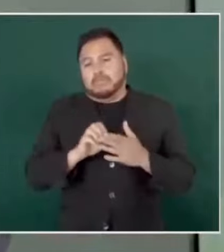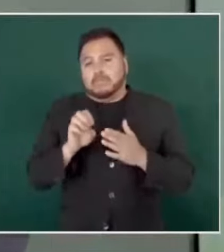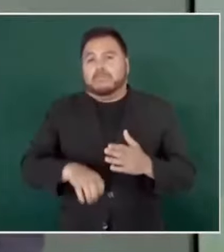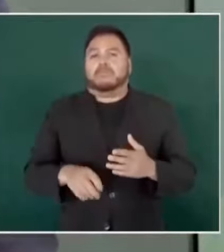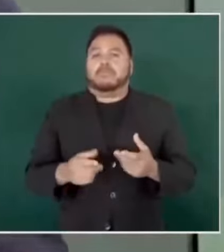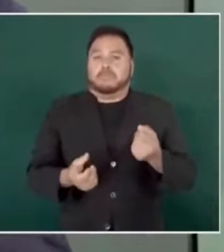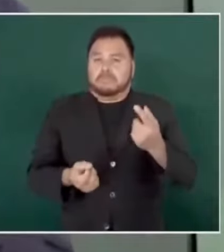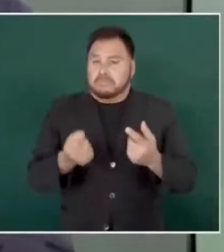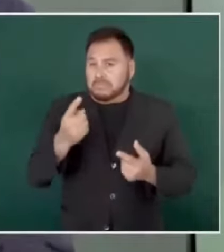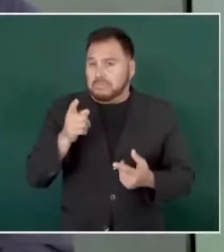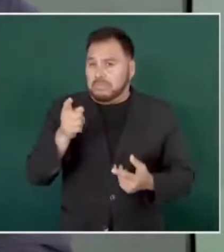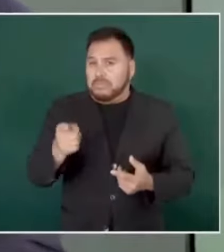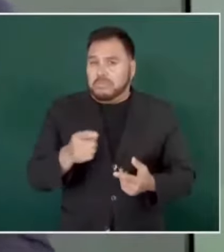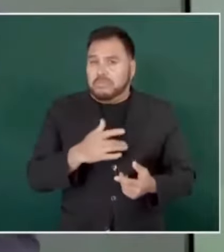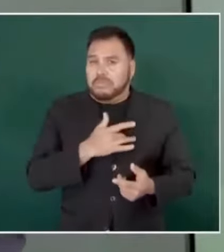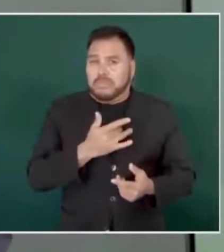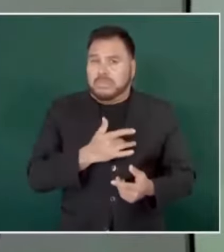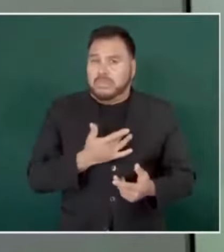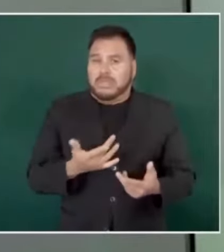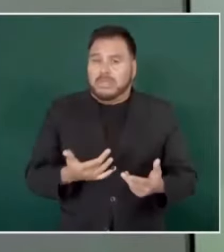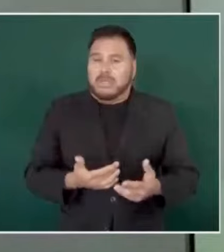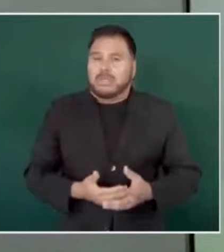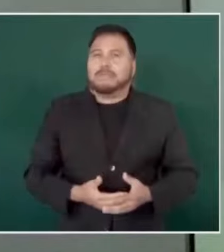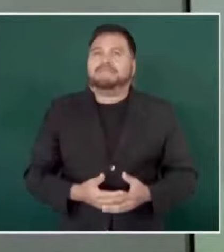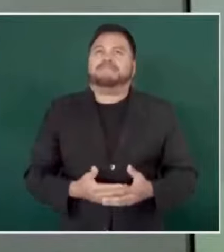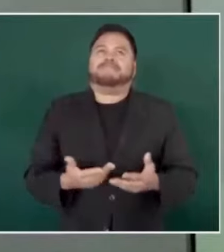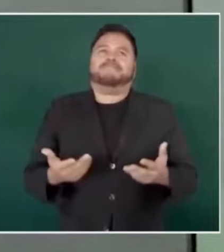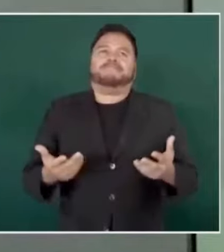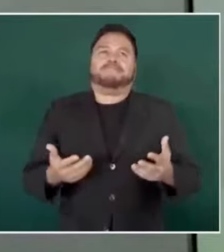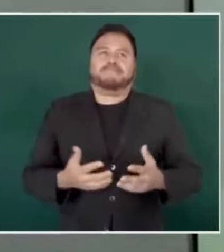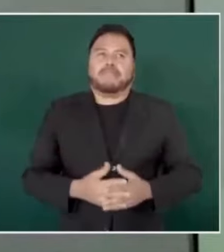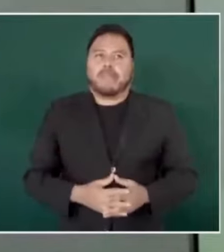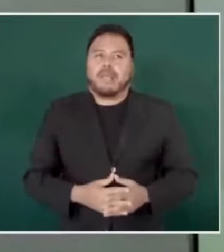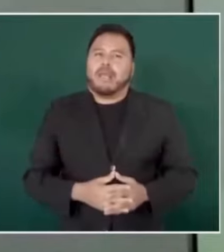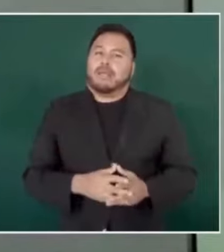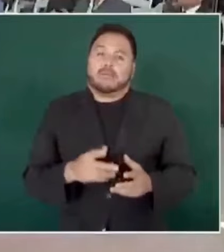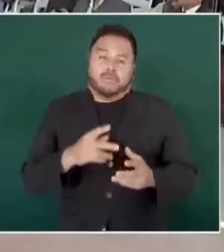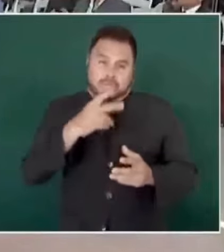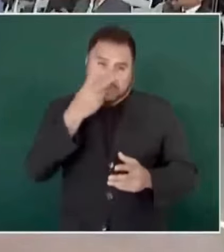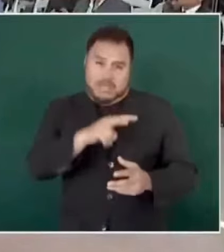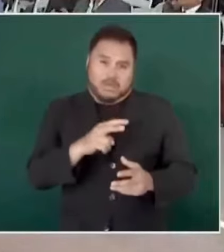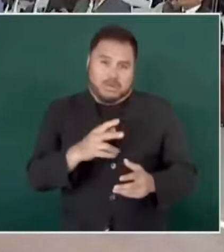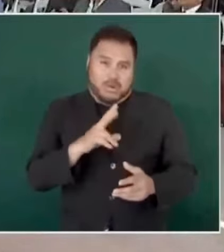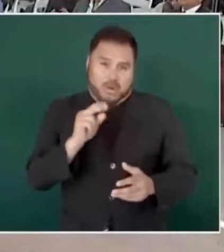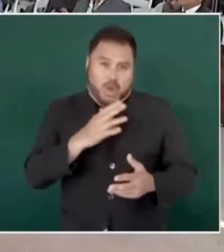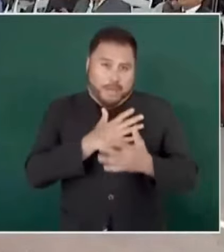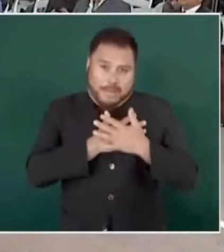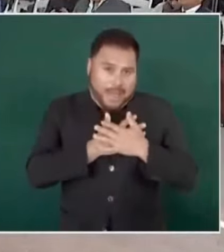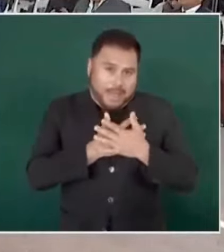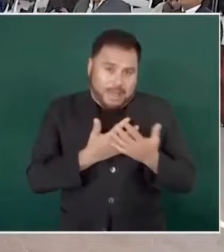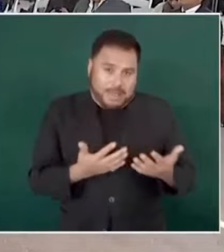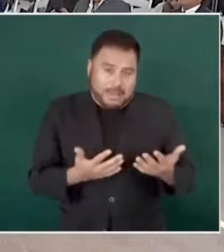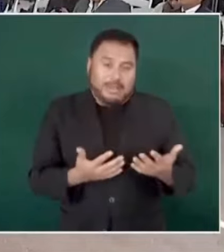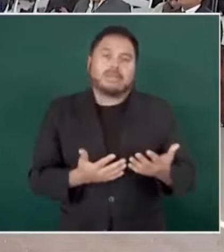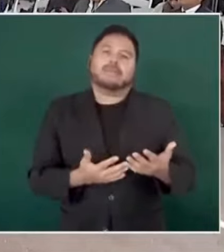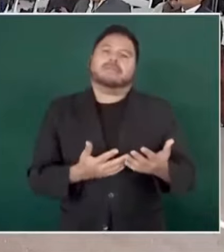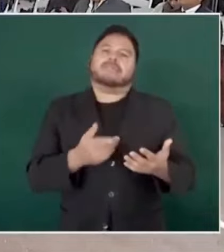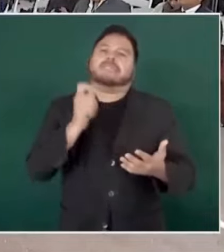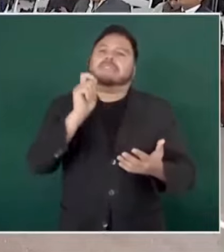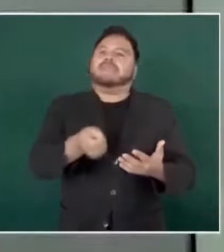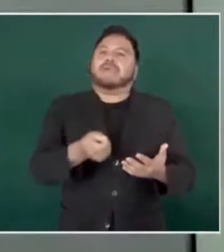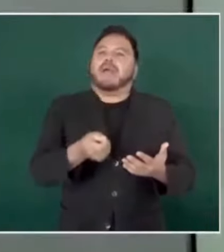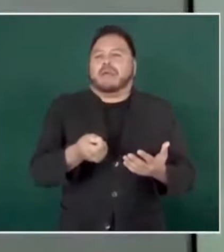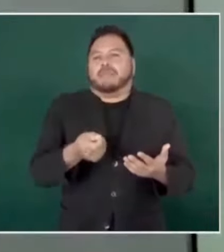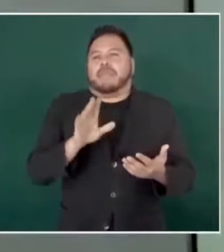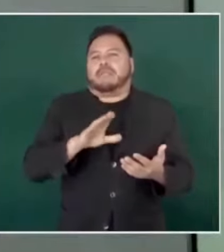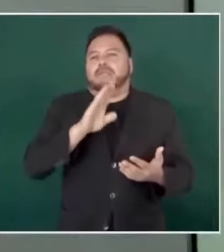a su patria no quiere a su